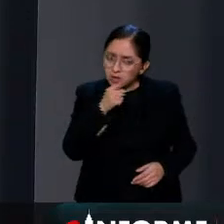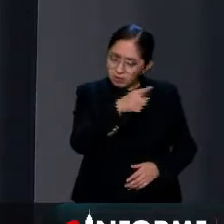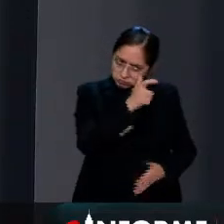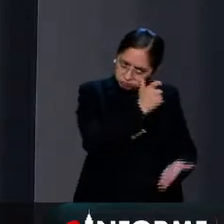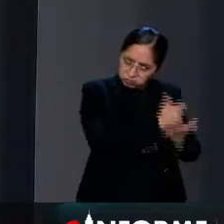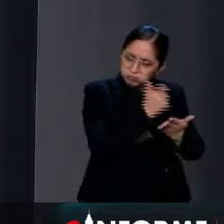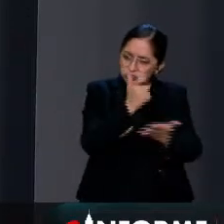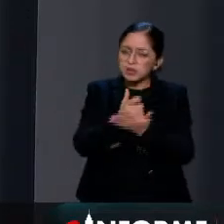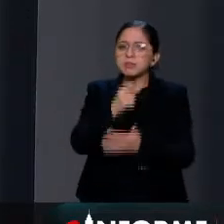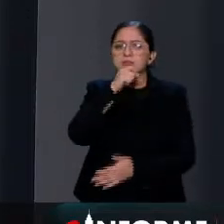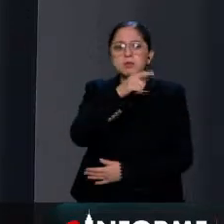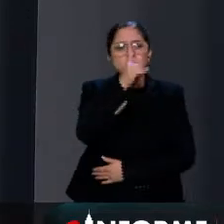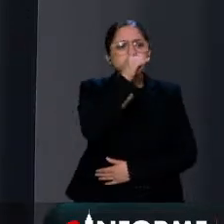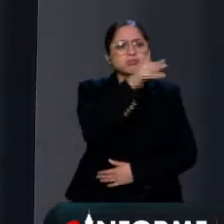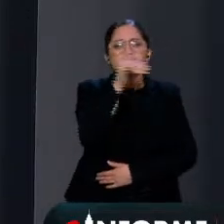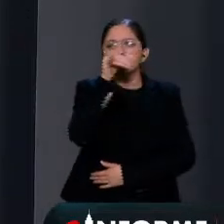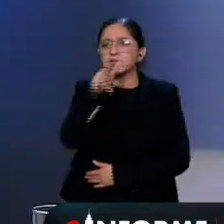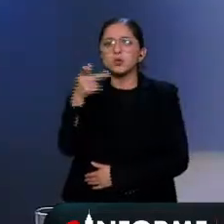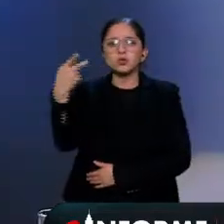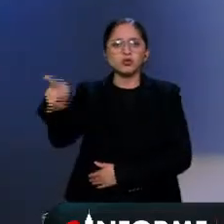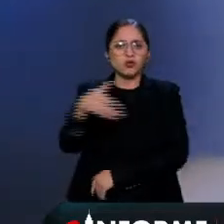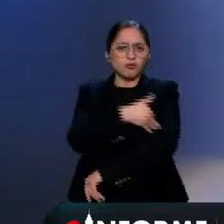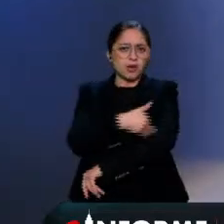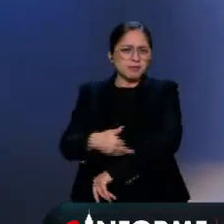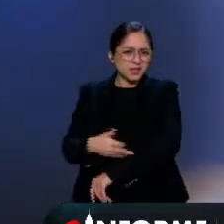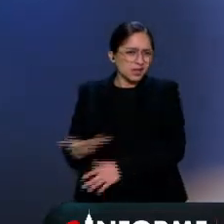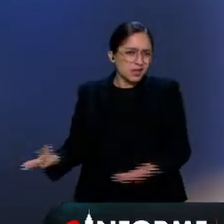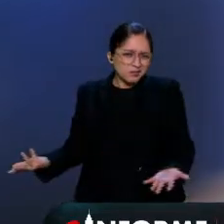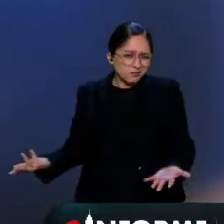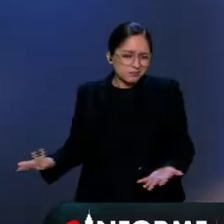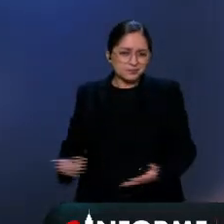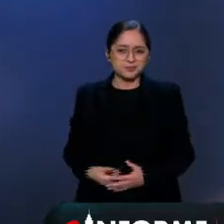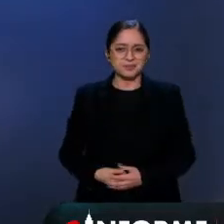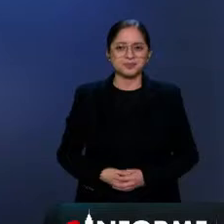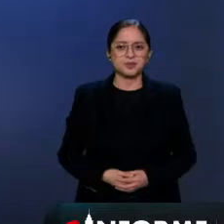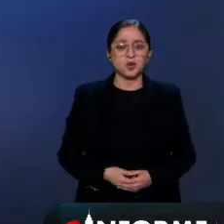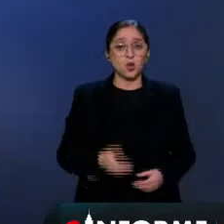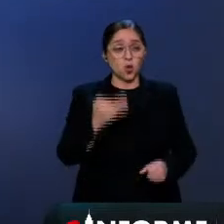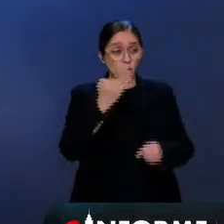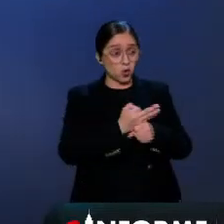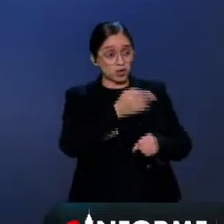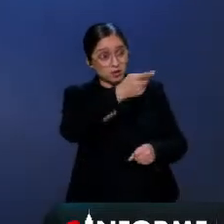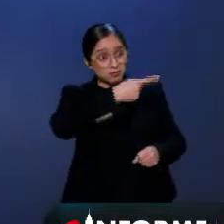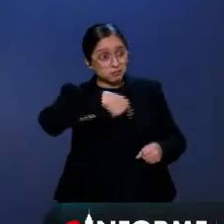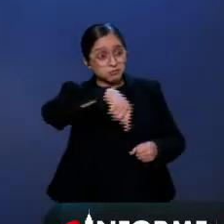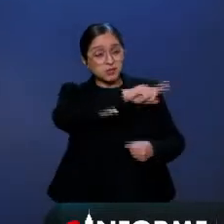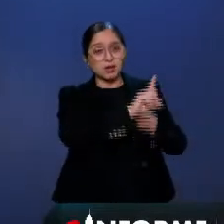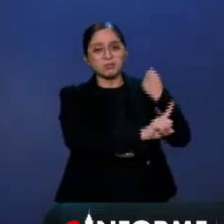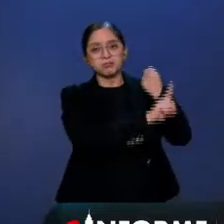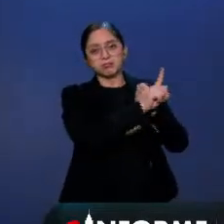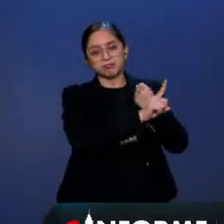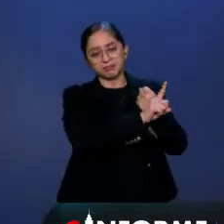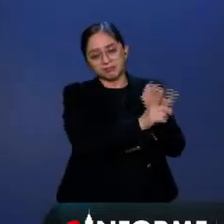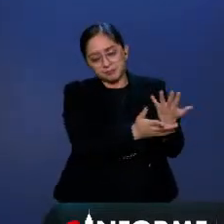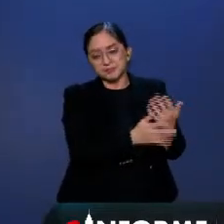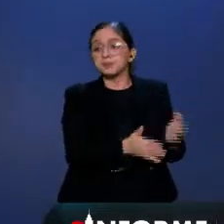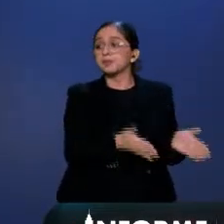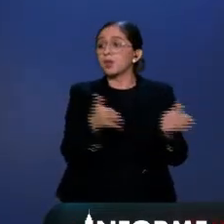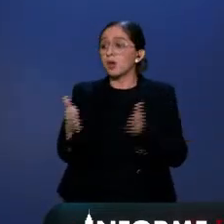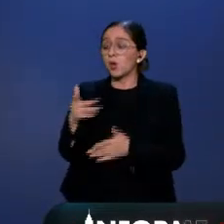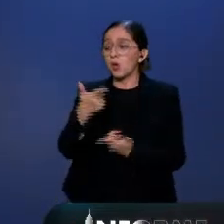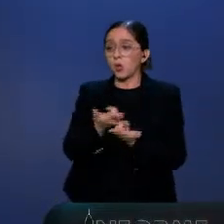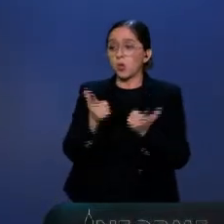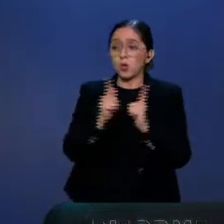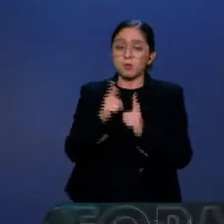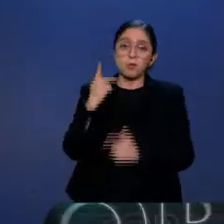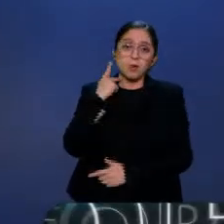violentar a su familia. Se están peleando. Y bueno, a pesar de que partidos como el PRI, el PRD y Movimiento